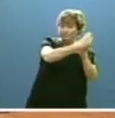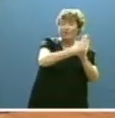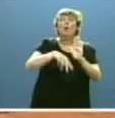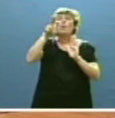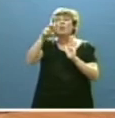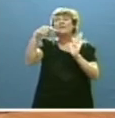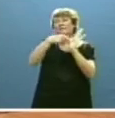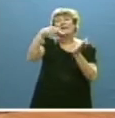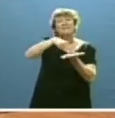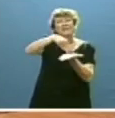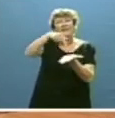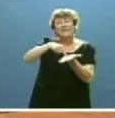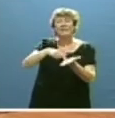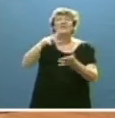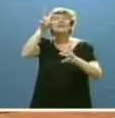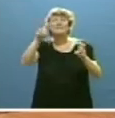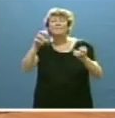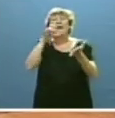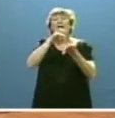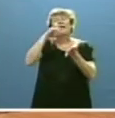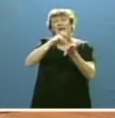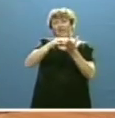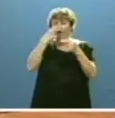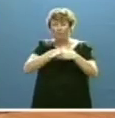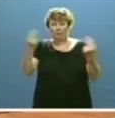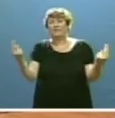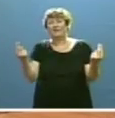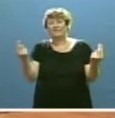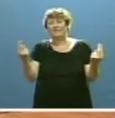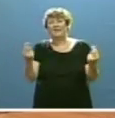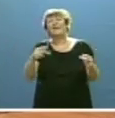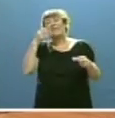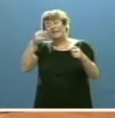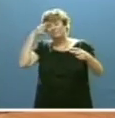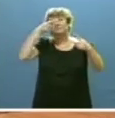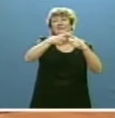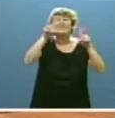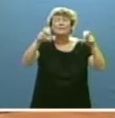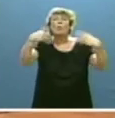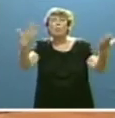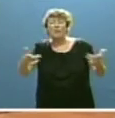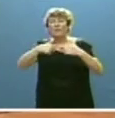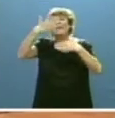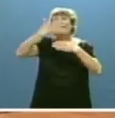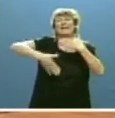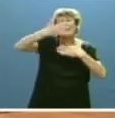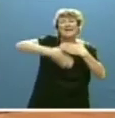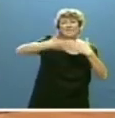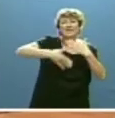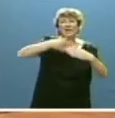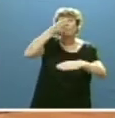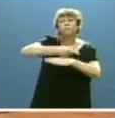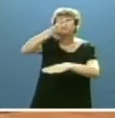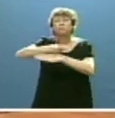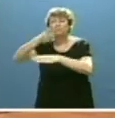exigencias en materia de calidad democrática, abordando aspectos tales como la limitación de mandatos